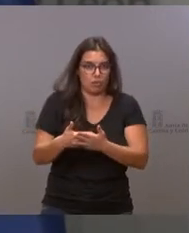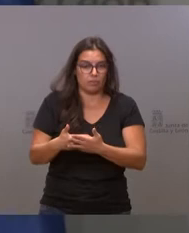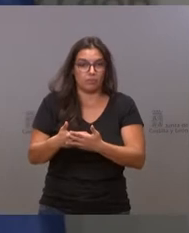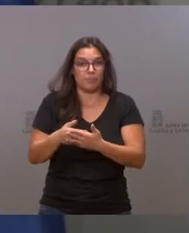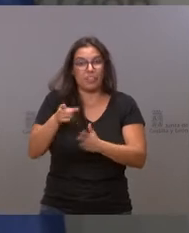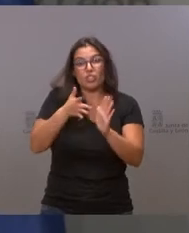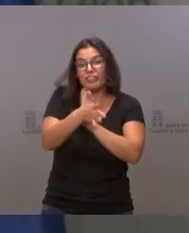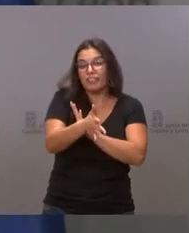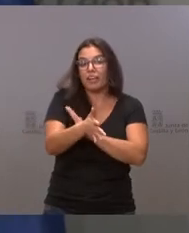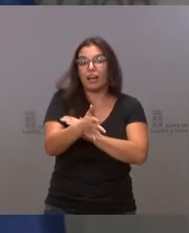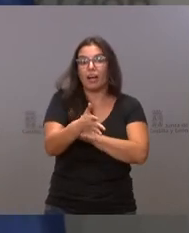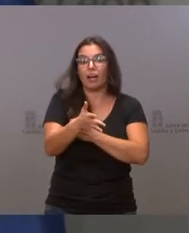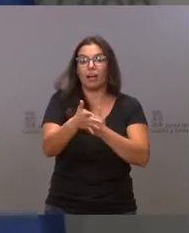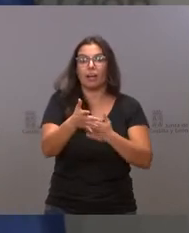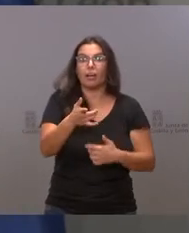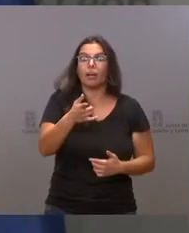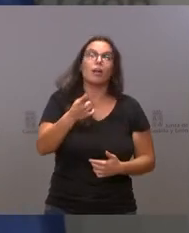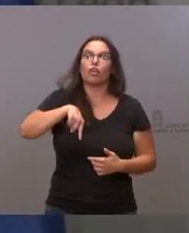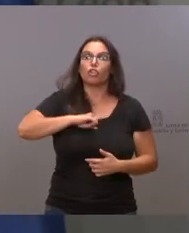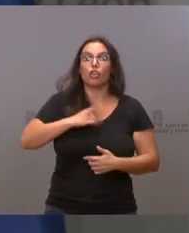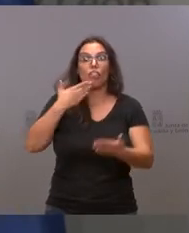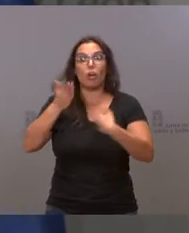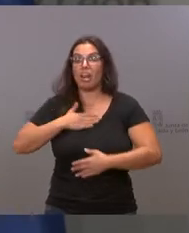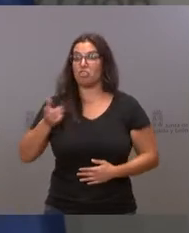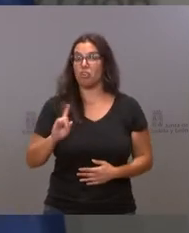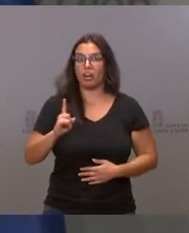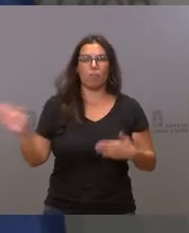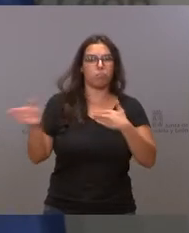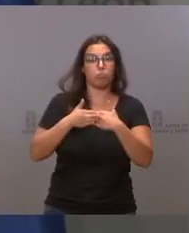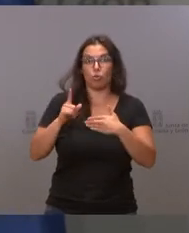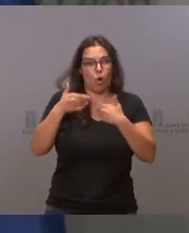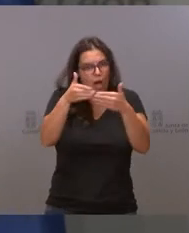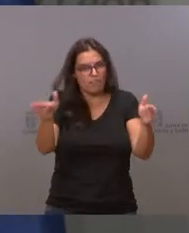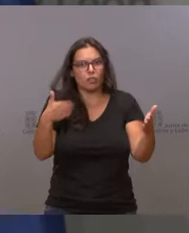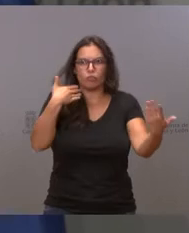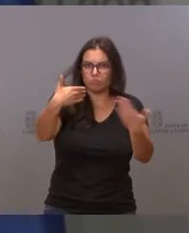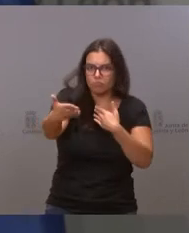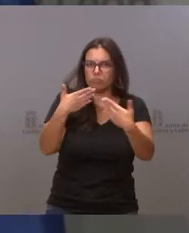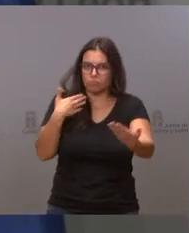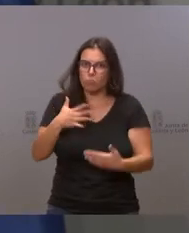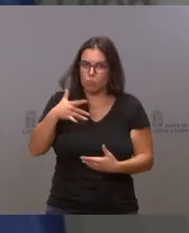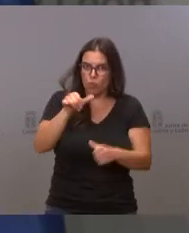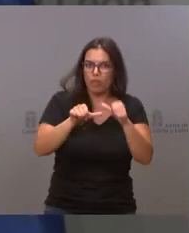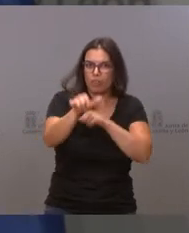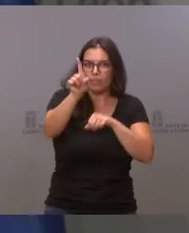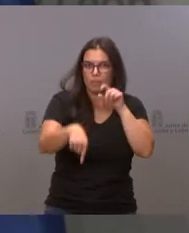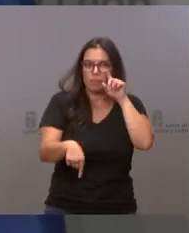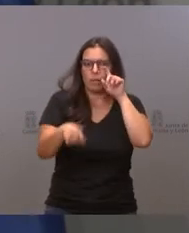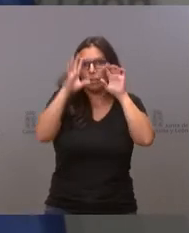¿Eso quiere decir que nosotros no estamos abiertos a dialogar? No, seguimos abiertos a dialogar y naturalmente a